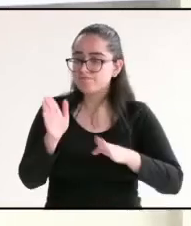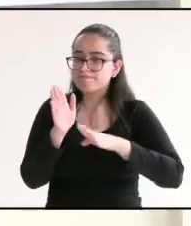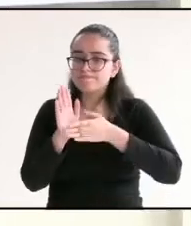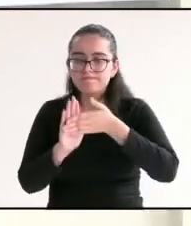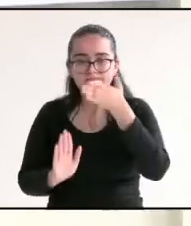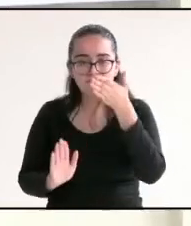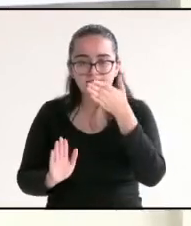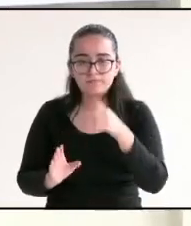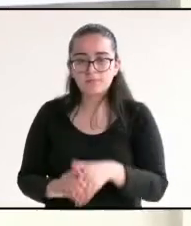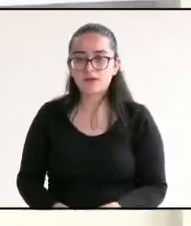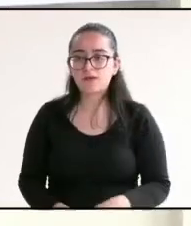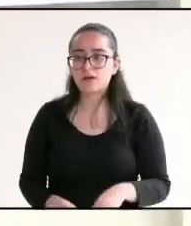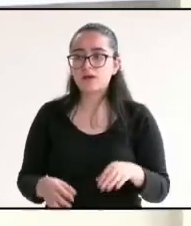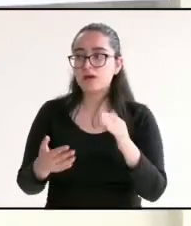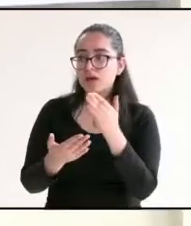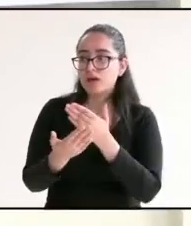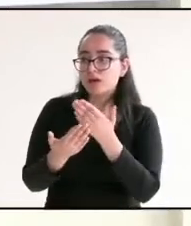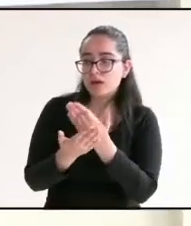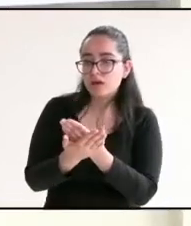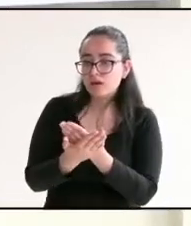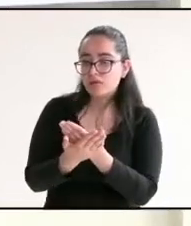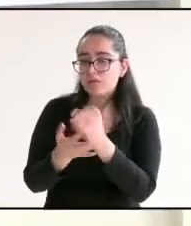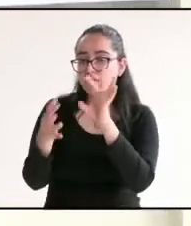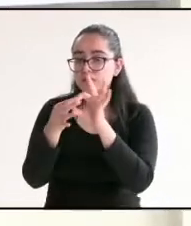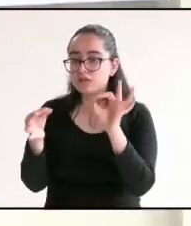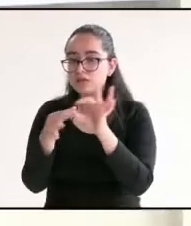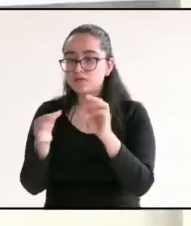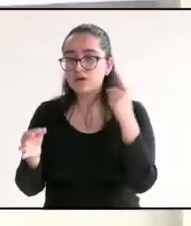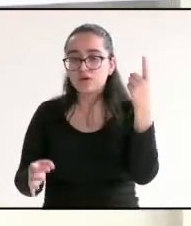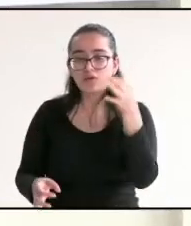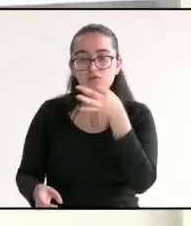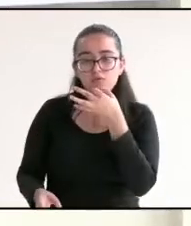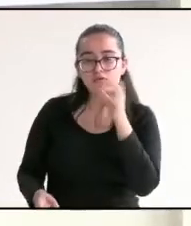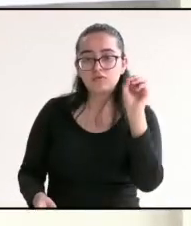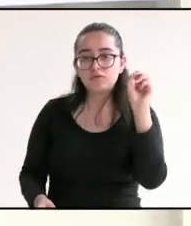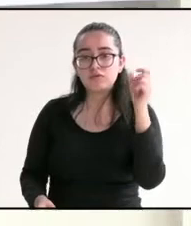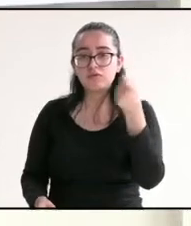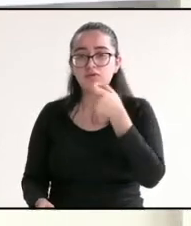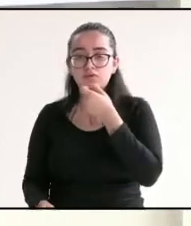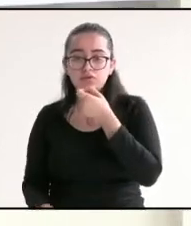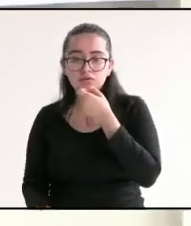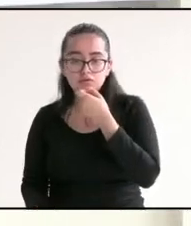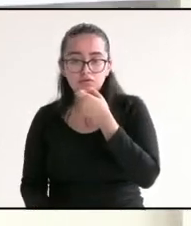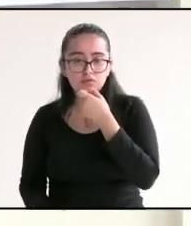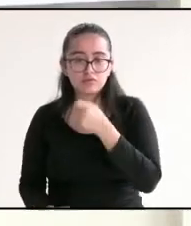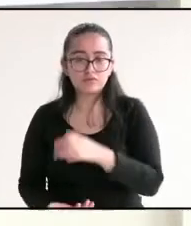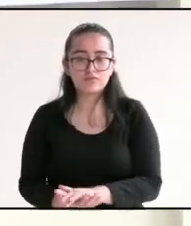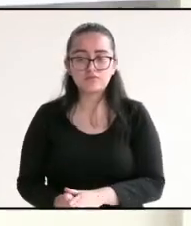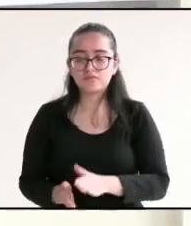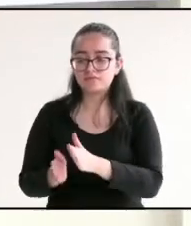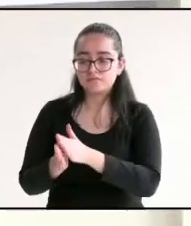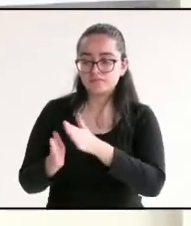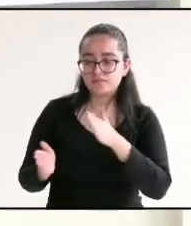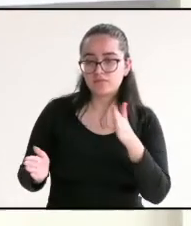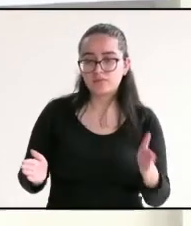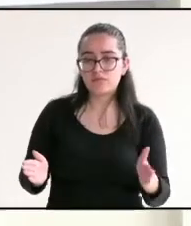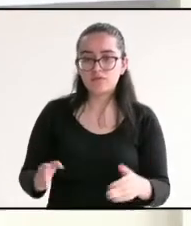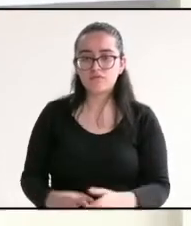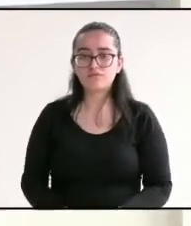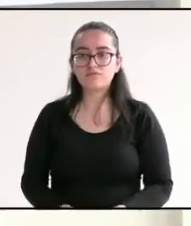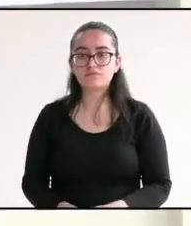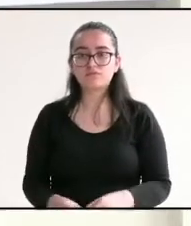exposición es de un minuto y medio. Hemos concluido esta primera parte del bloque y ahora